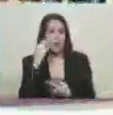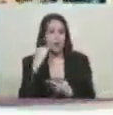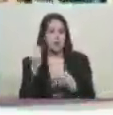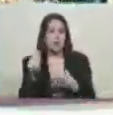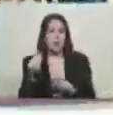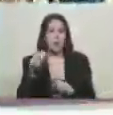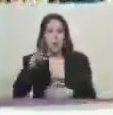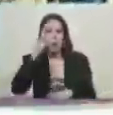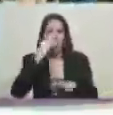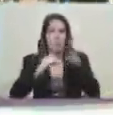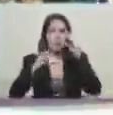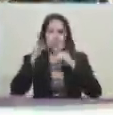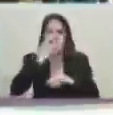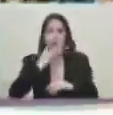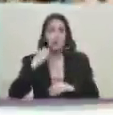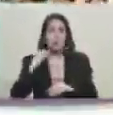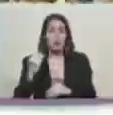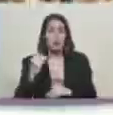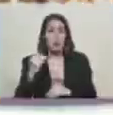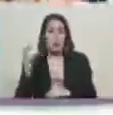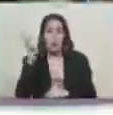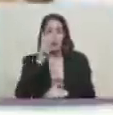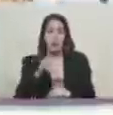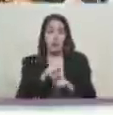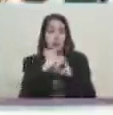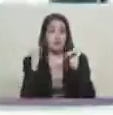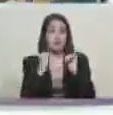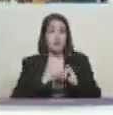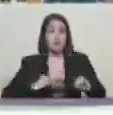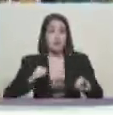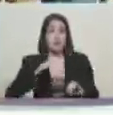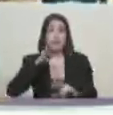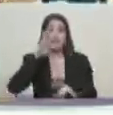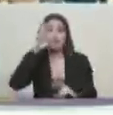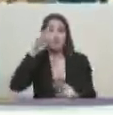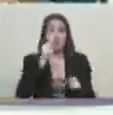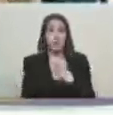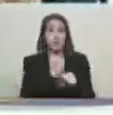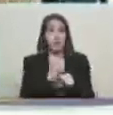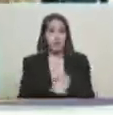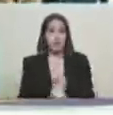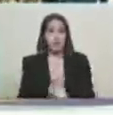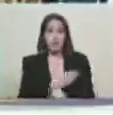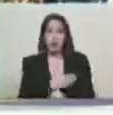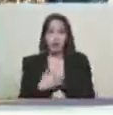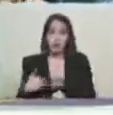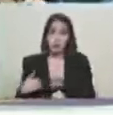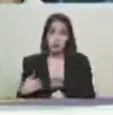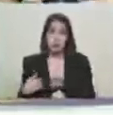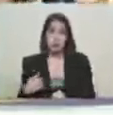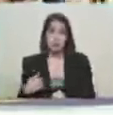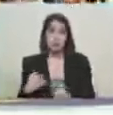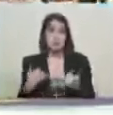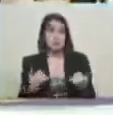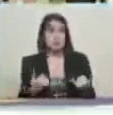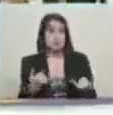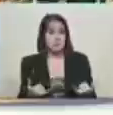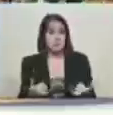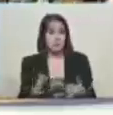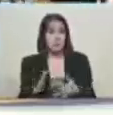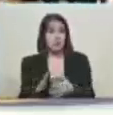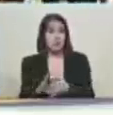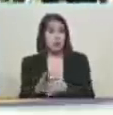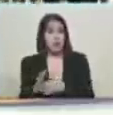la juventud venezolana para la felicidad, para el futuro, para el trabajo. Yo quisiera que aquí una de las promotoras